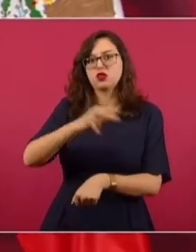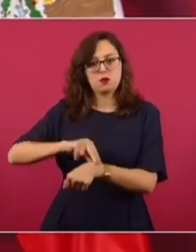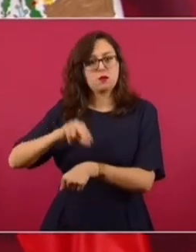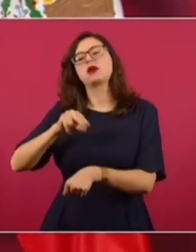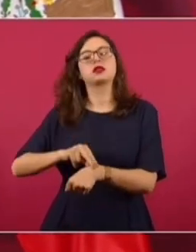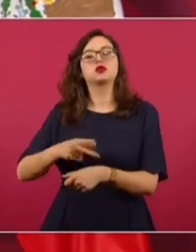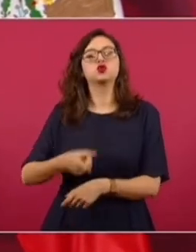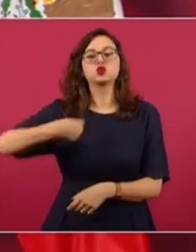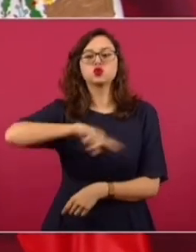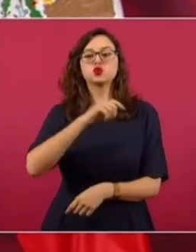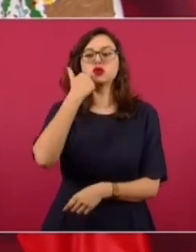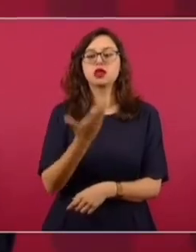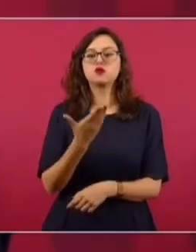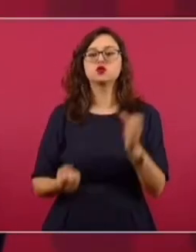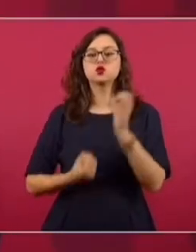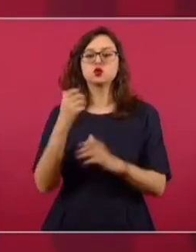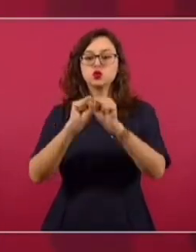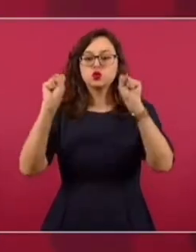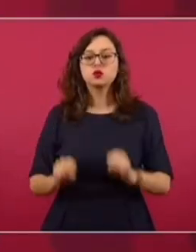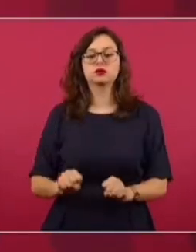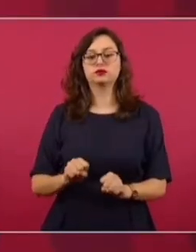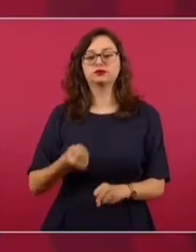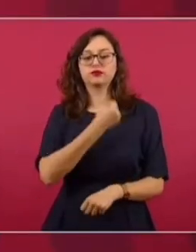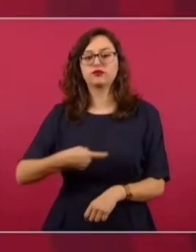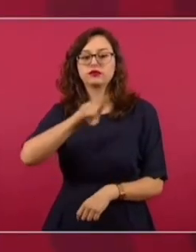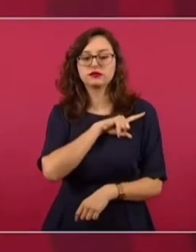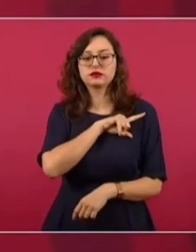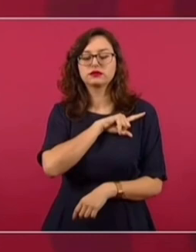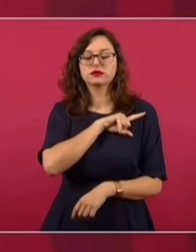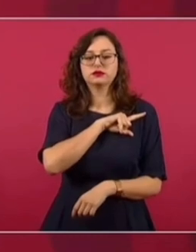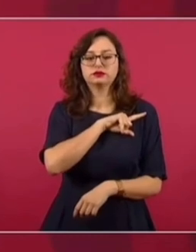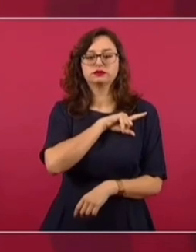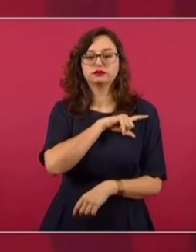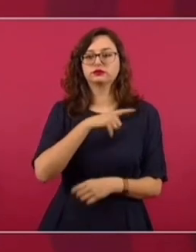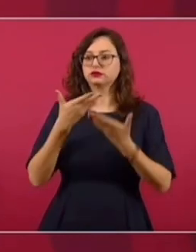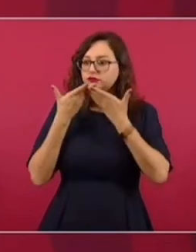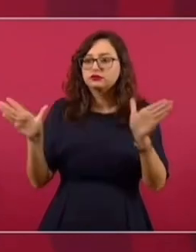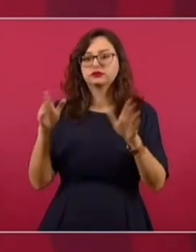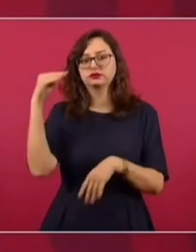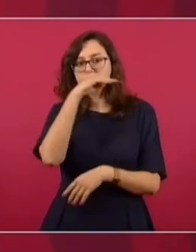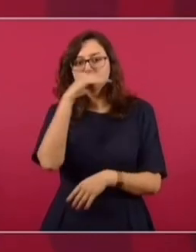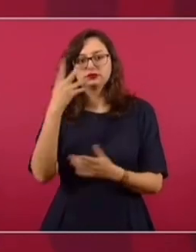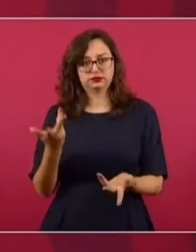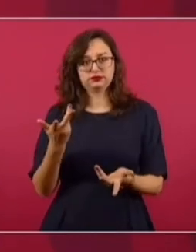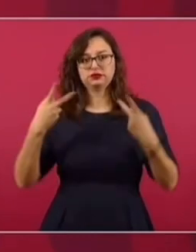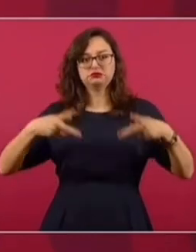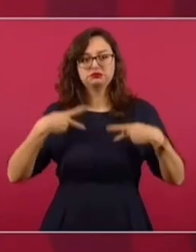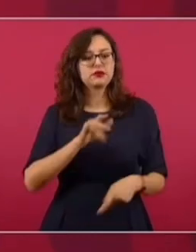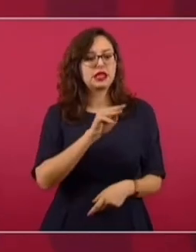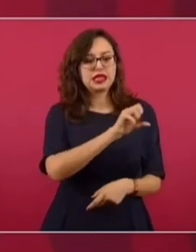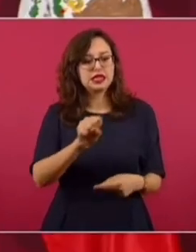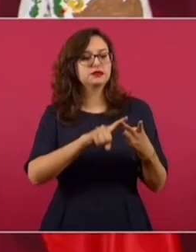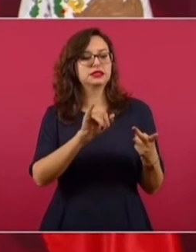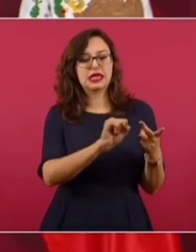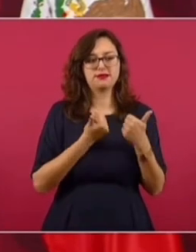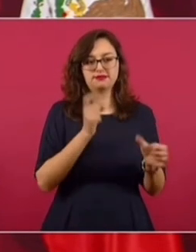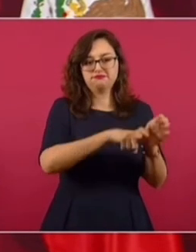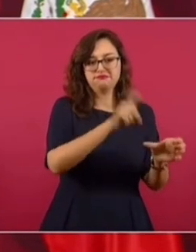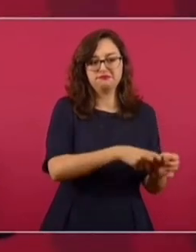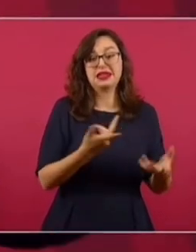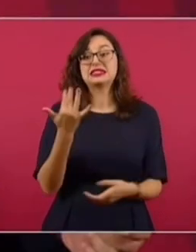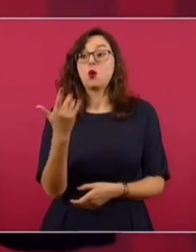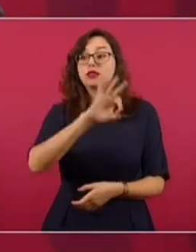creando es un sistema de salud público para atender a los que no tienen seguridad social, que es la mitad de la población,